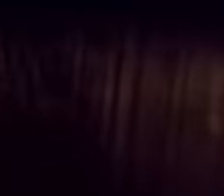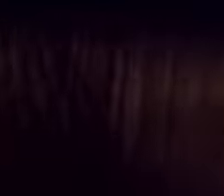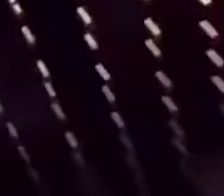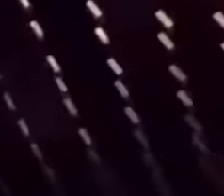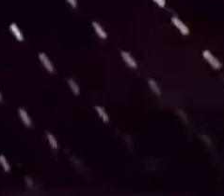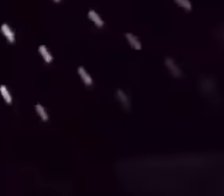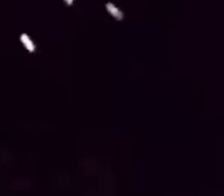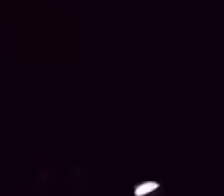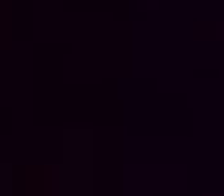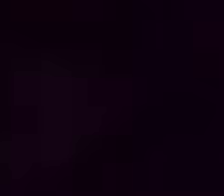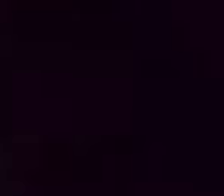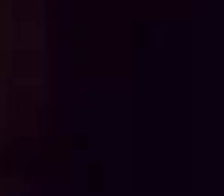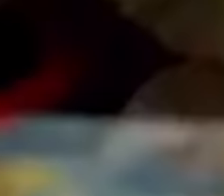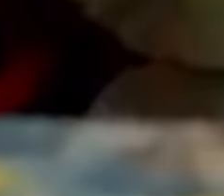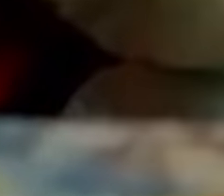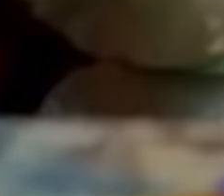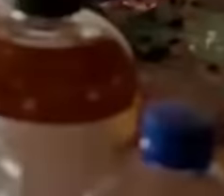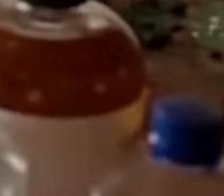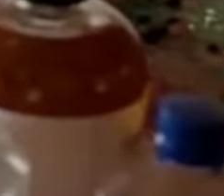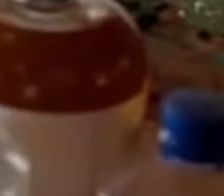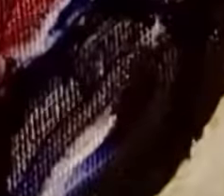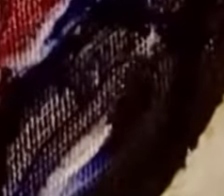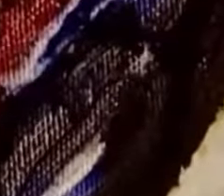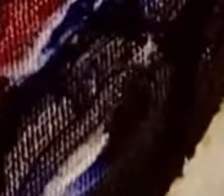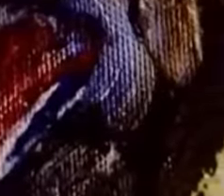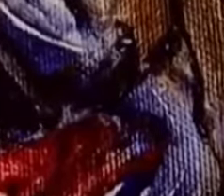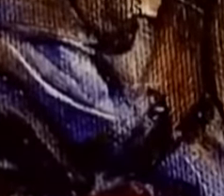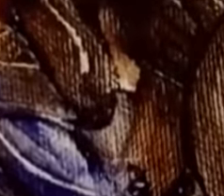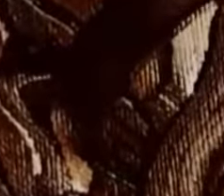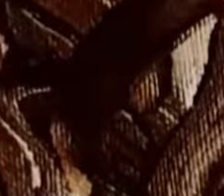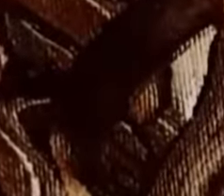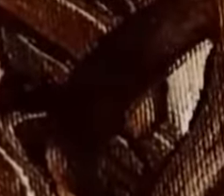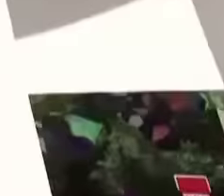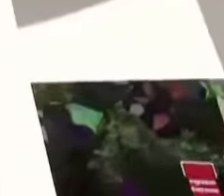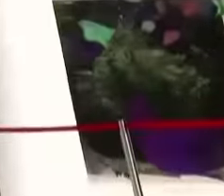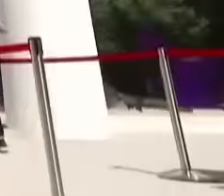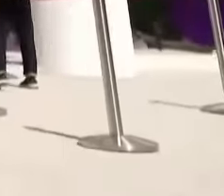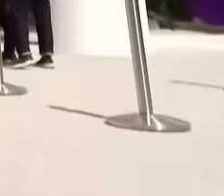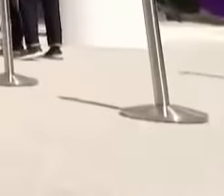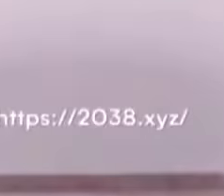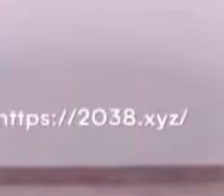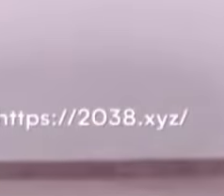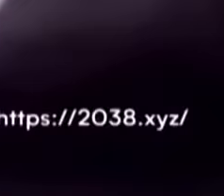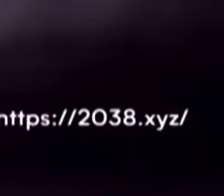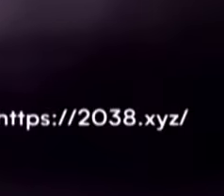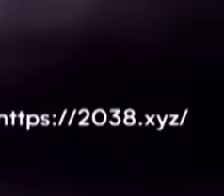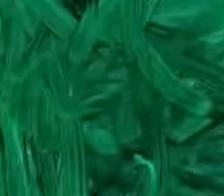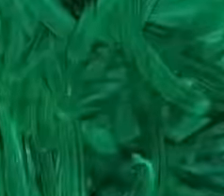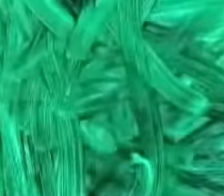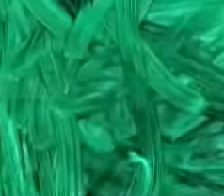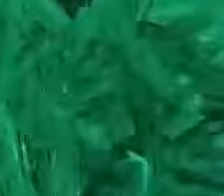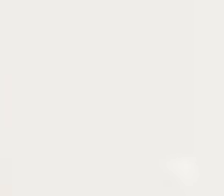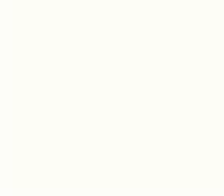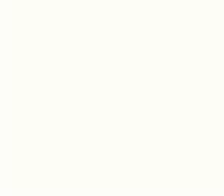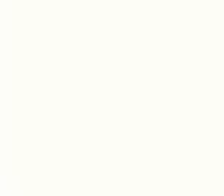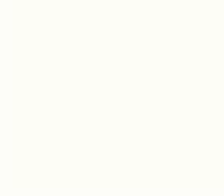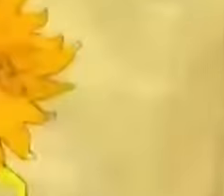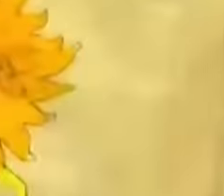Música en Descubrí todo un mundo creativo en Cultura 21. Música en